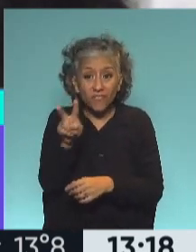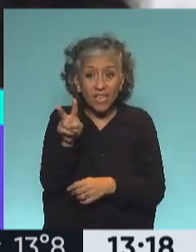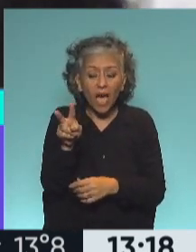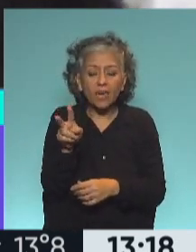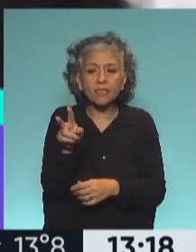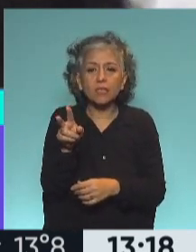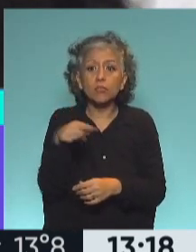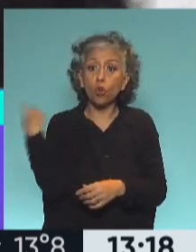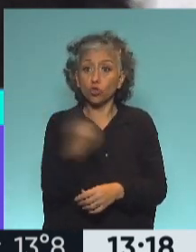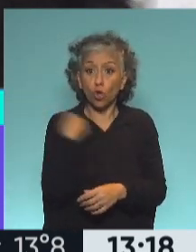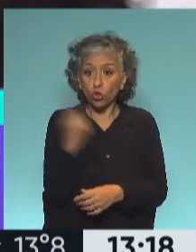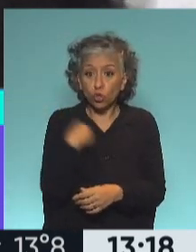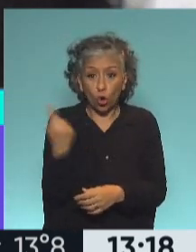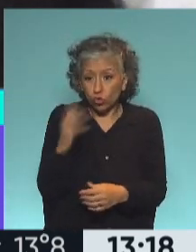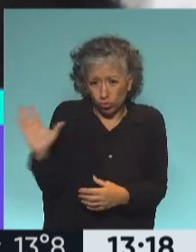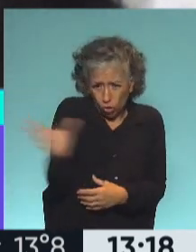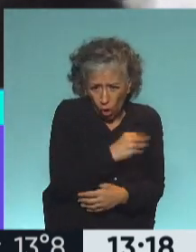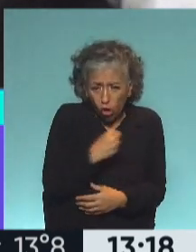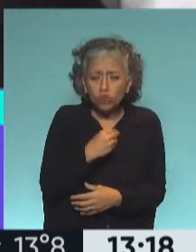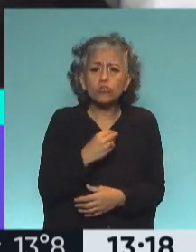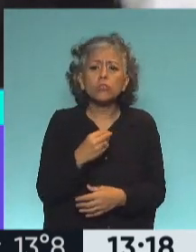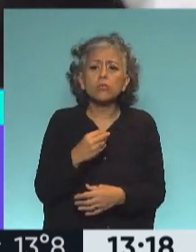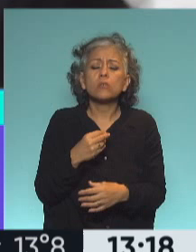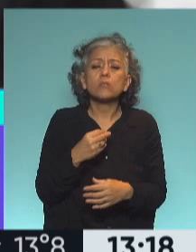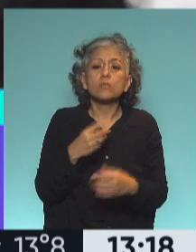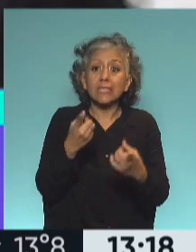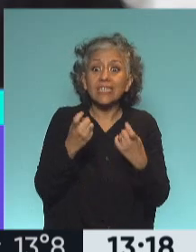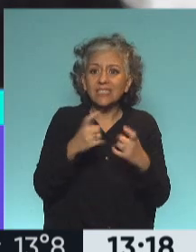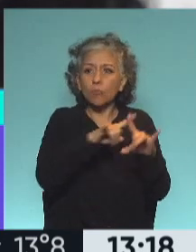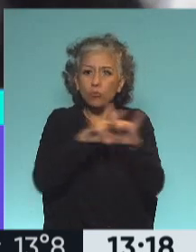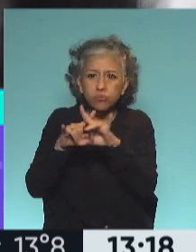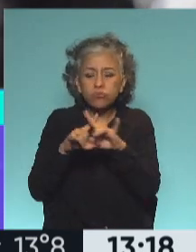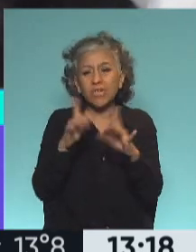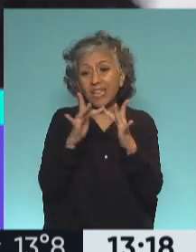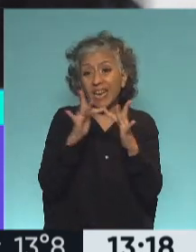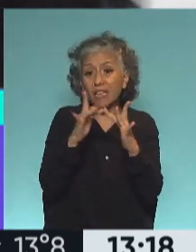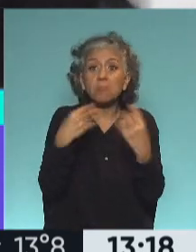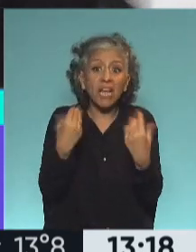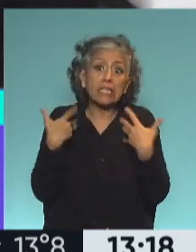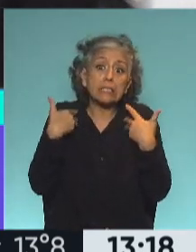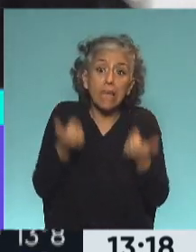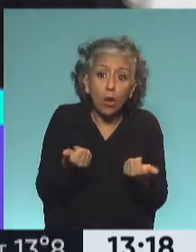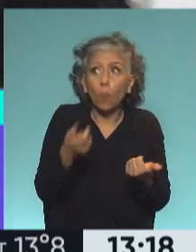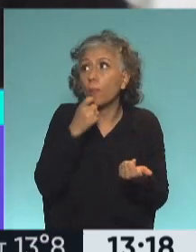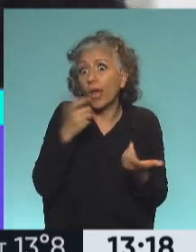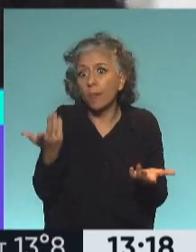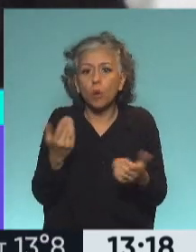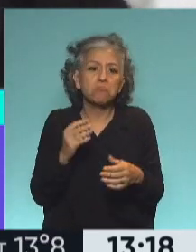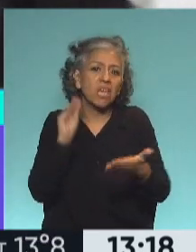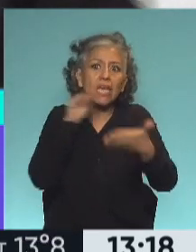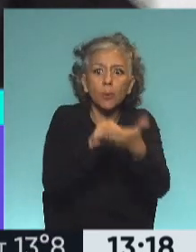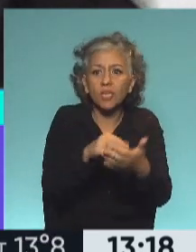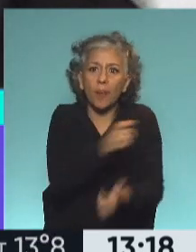nosotras, nosotros utilizamos la web para cuestiones de salud, por ejemplo, inscribirse para